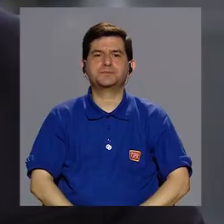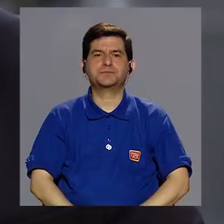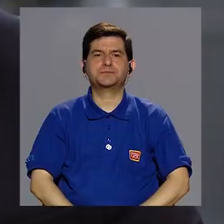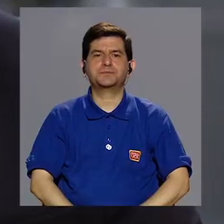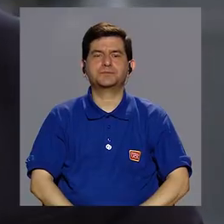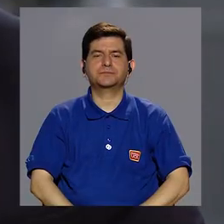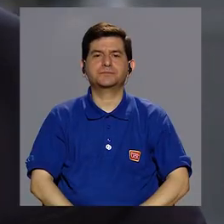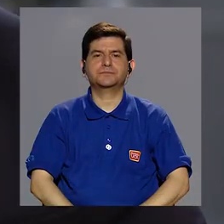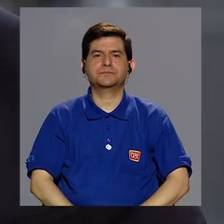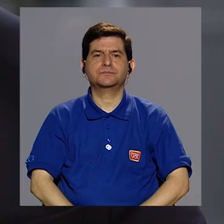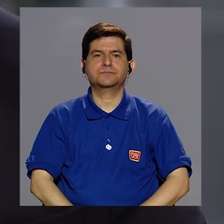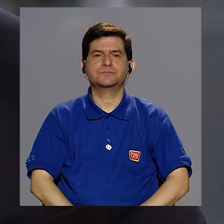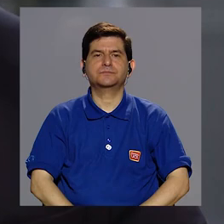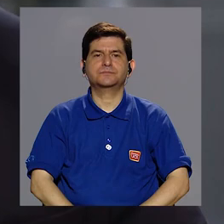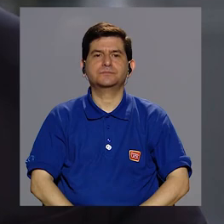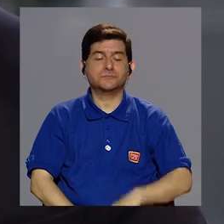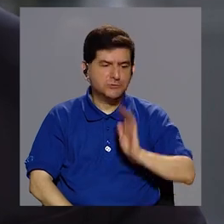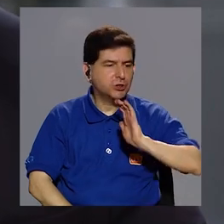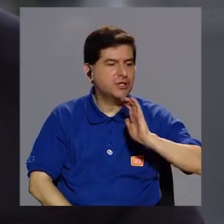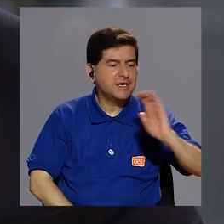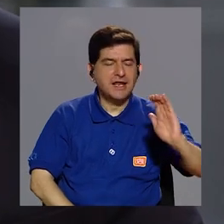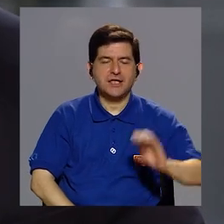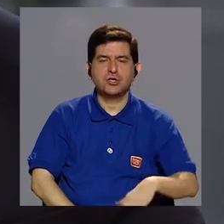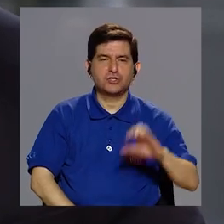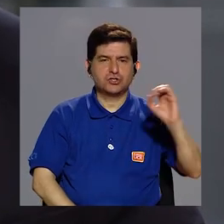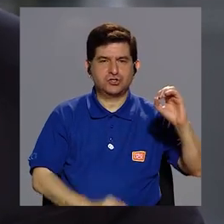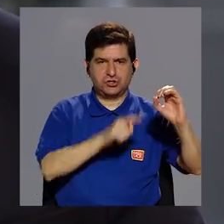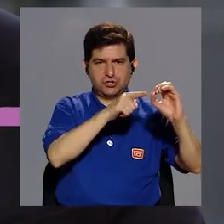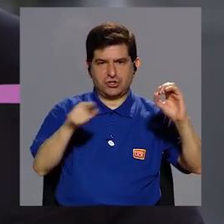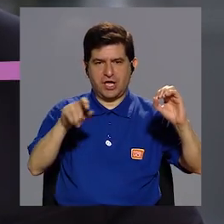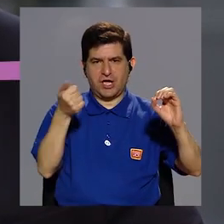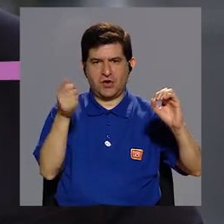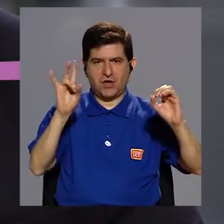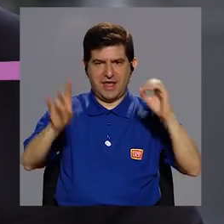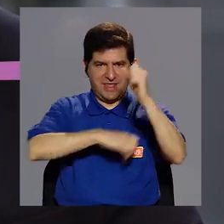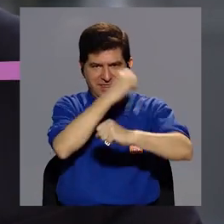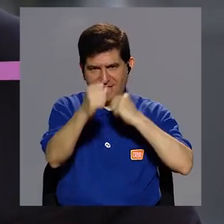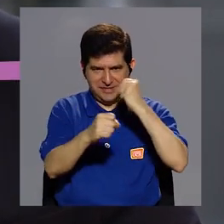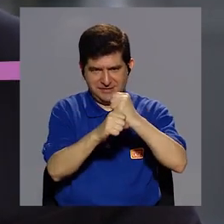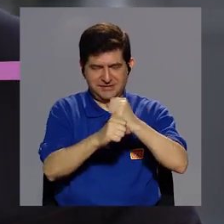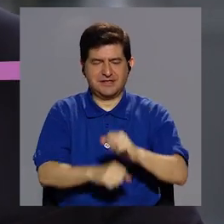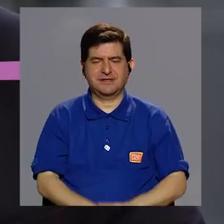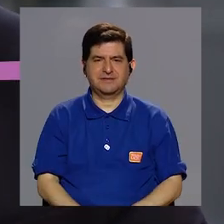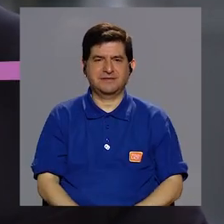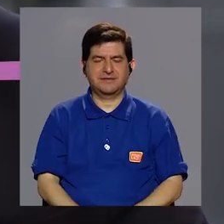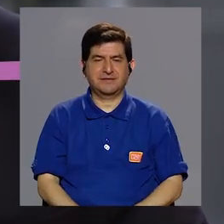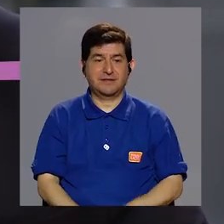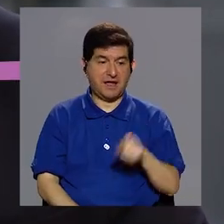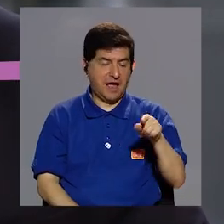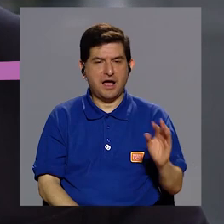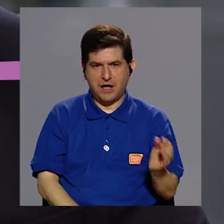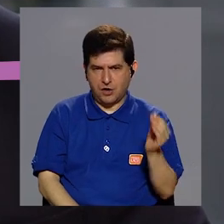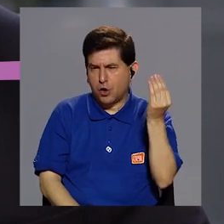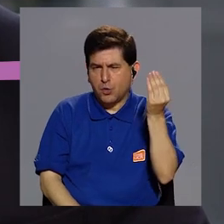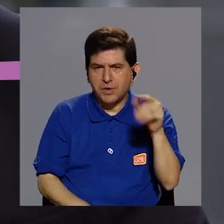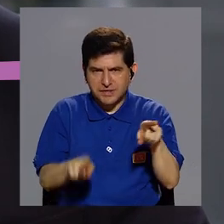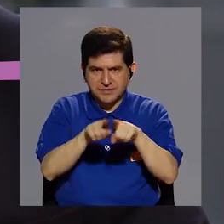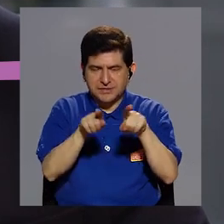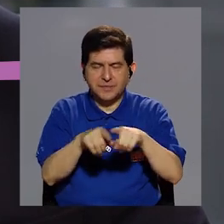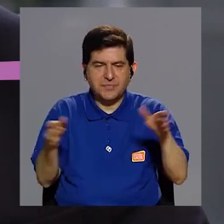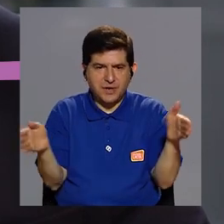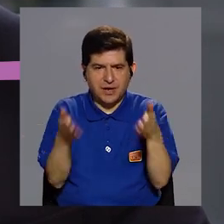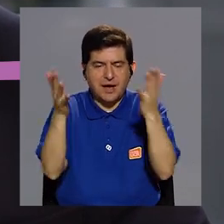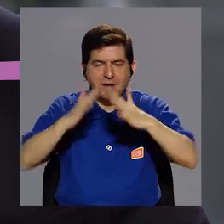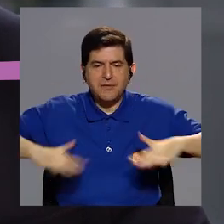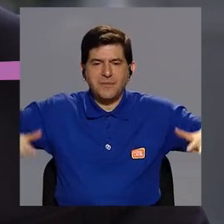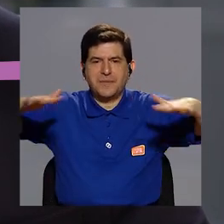Por ejemplo, los chiquillos que van de 0 a 17 años, a los chiquillos lo que tenemos